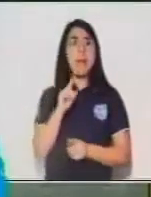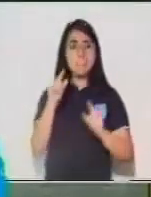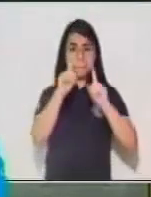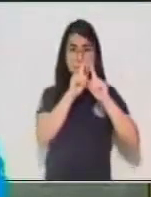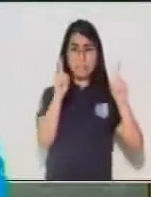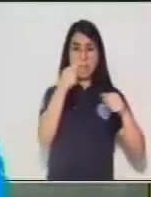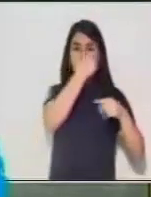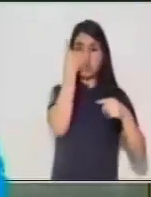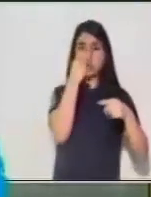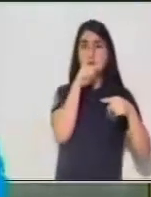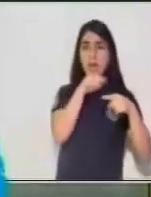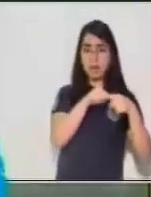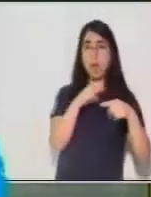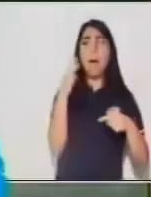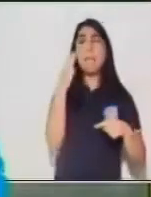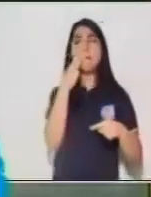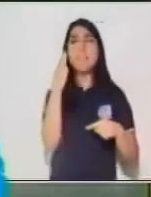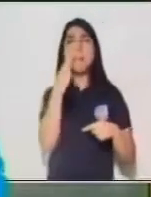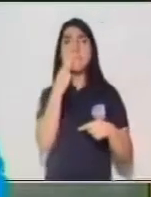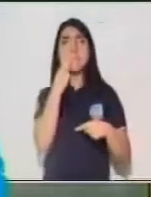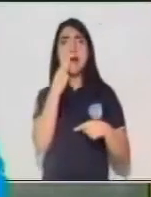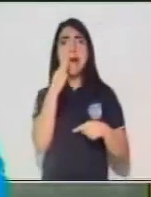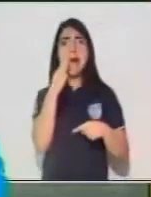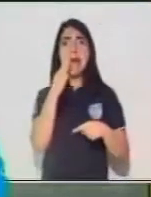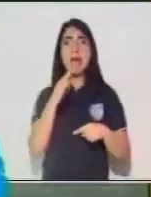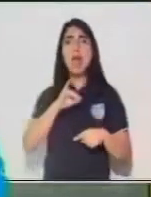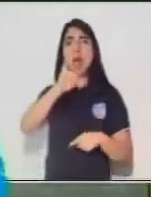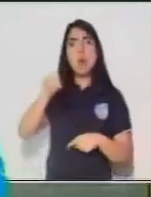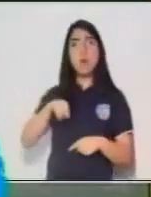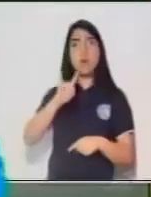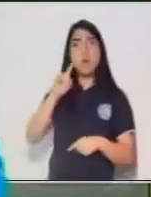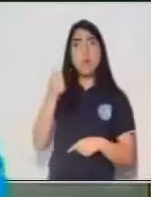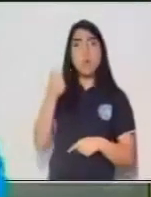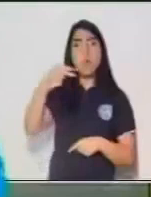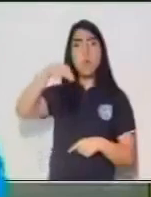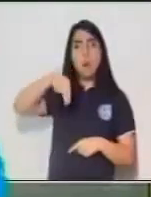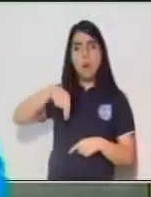la mamá. ¿Cuál es el sustantivo en esta oración?